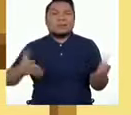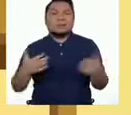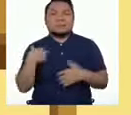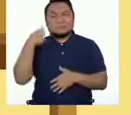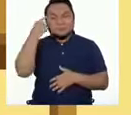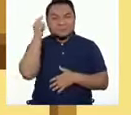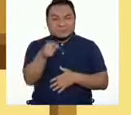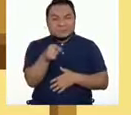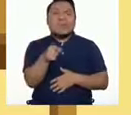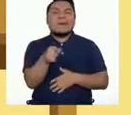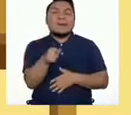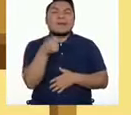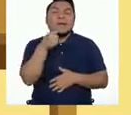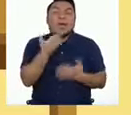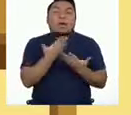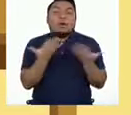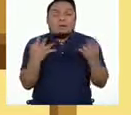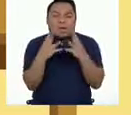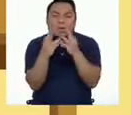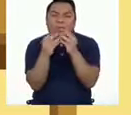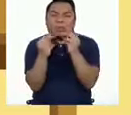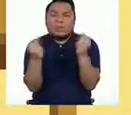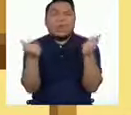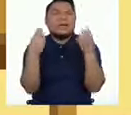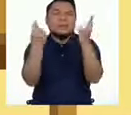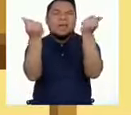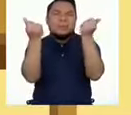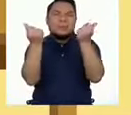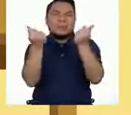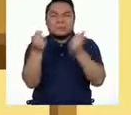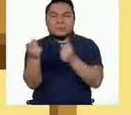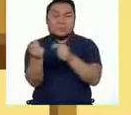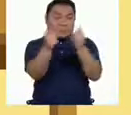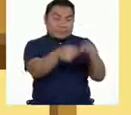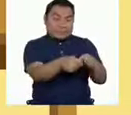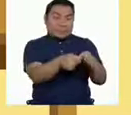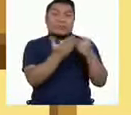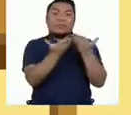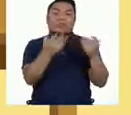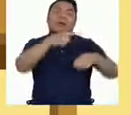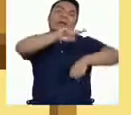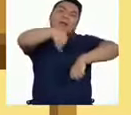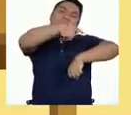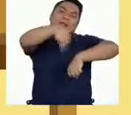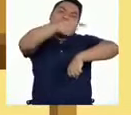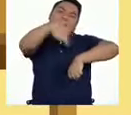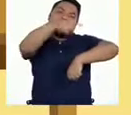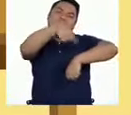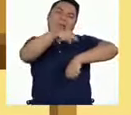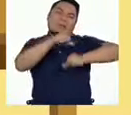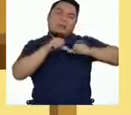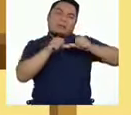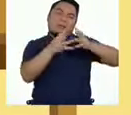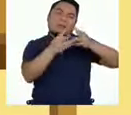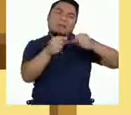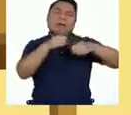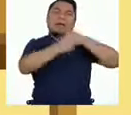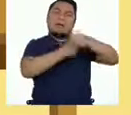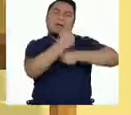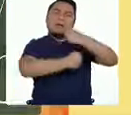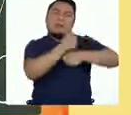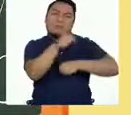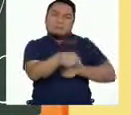los objetos que se degradan rápidamente. Y por el otro, los objetos que tardan muchísimo tiempo en hacerlo.